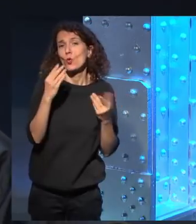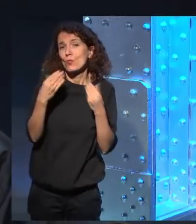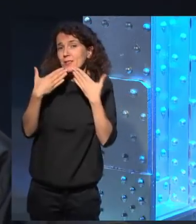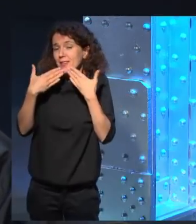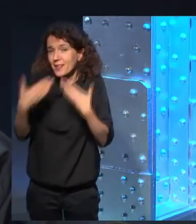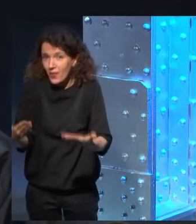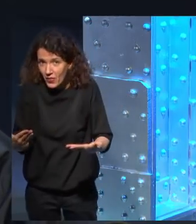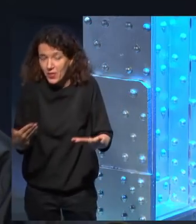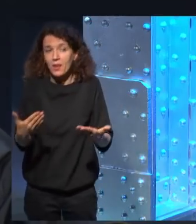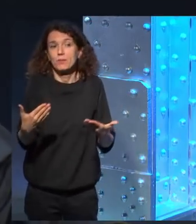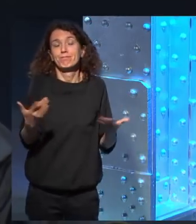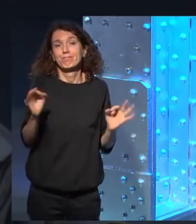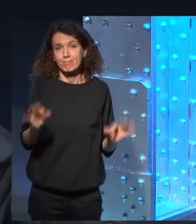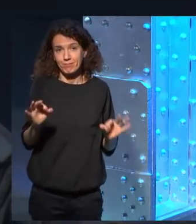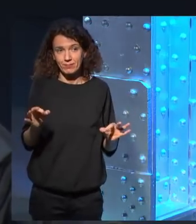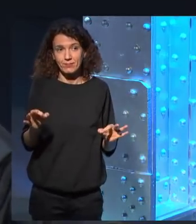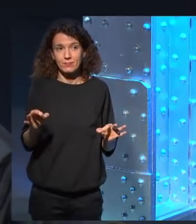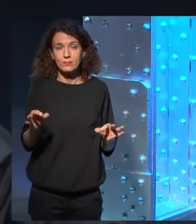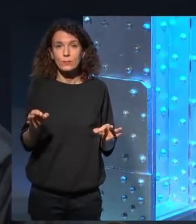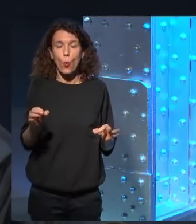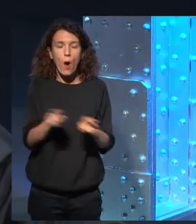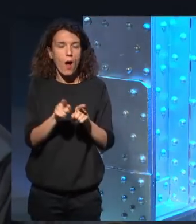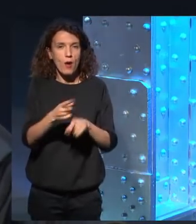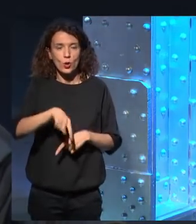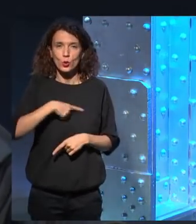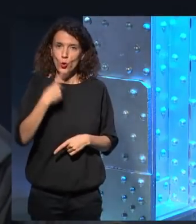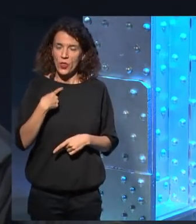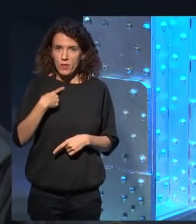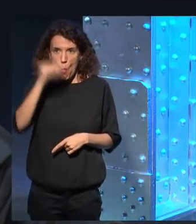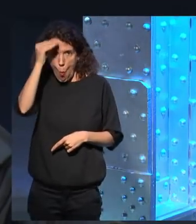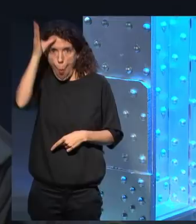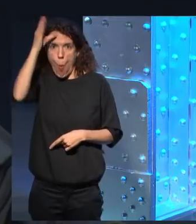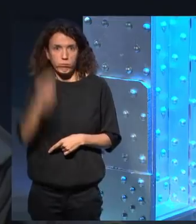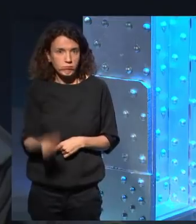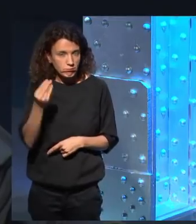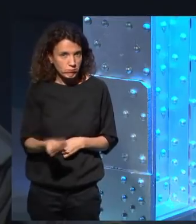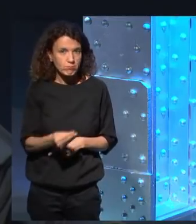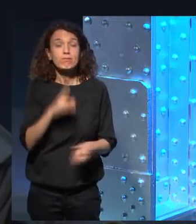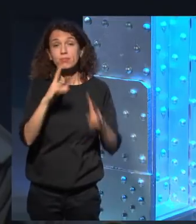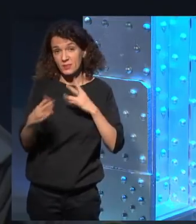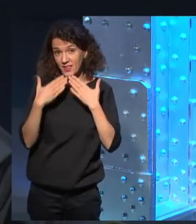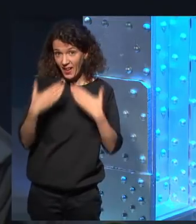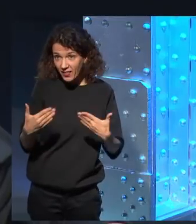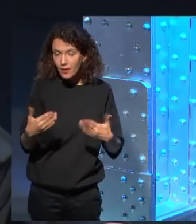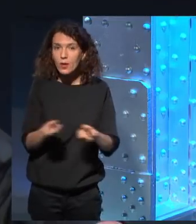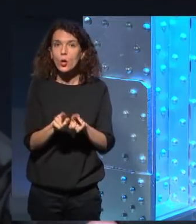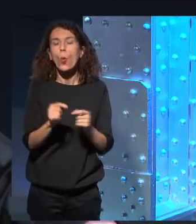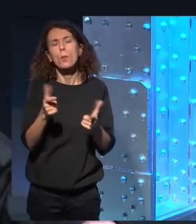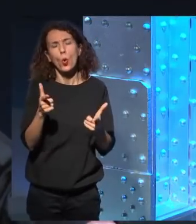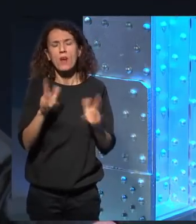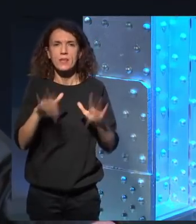cada vez que nos dicen que somos unos genios. Este, termina siendo un poco